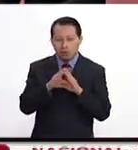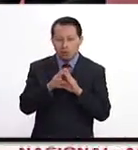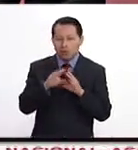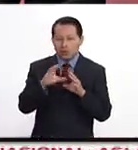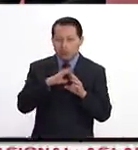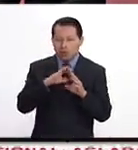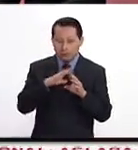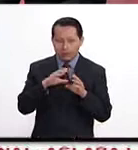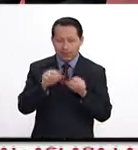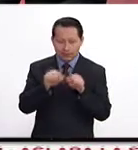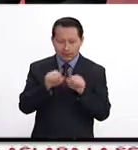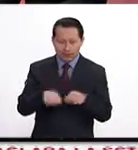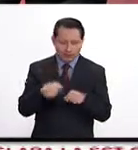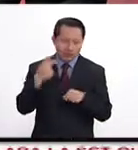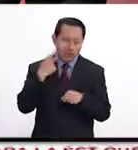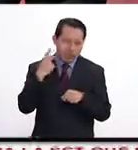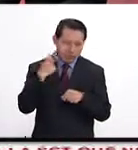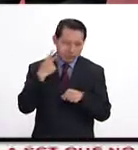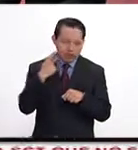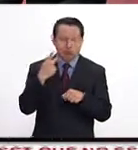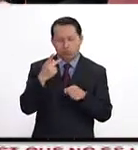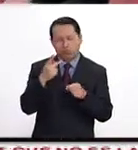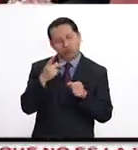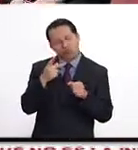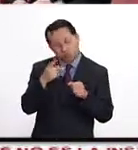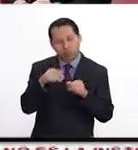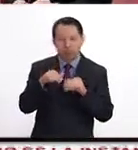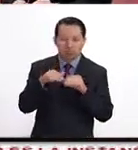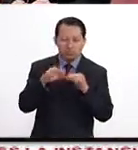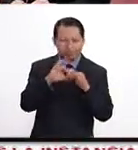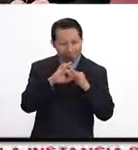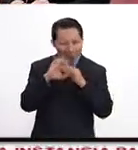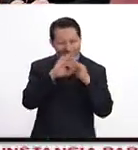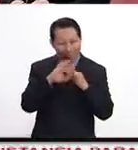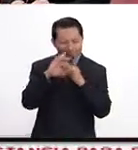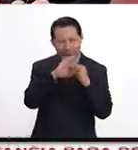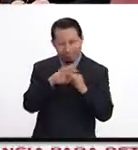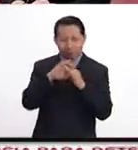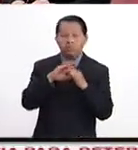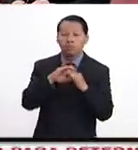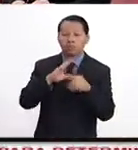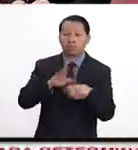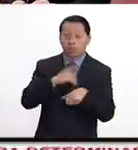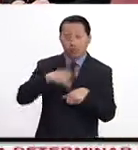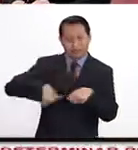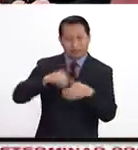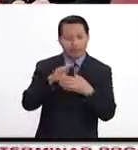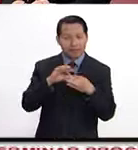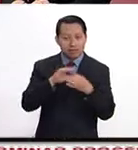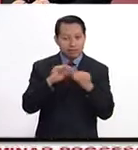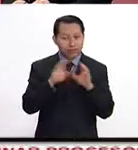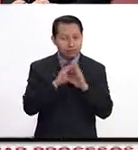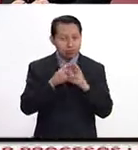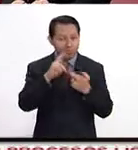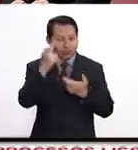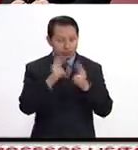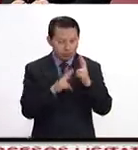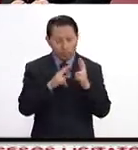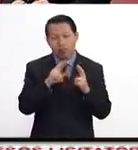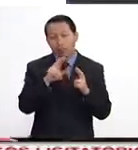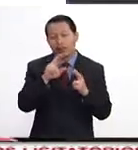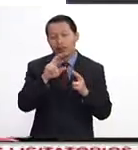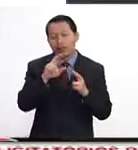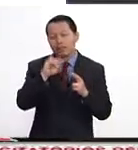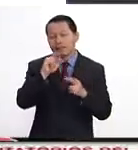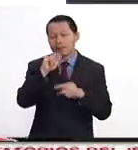político interno estable o relativamente estable. Como mencionabas, cuando la revolución islámica de 1979